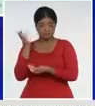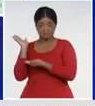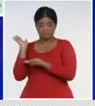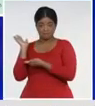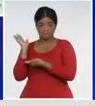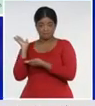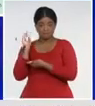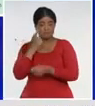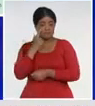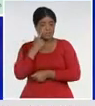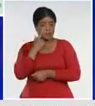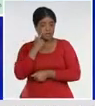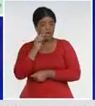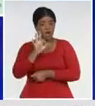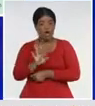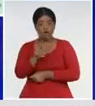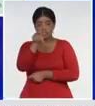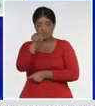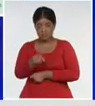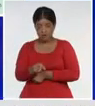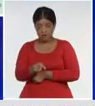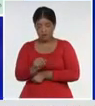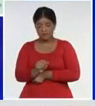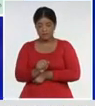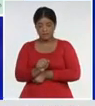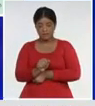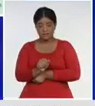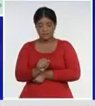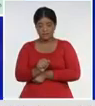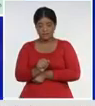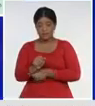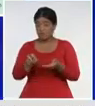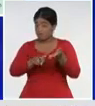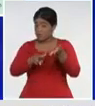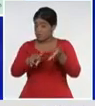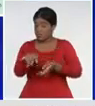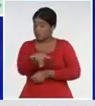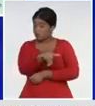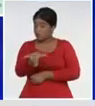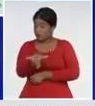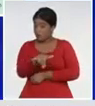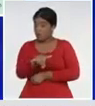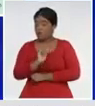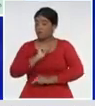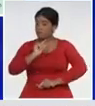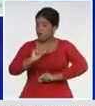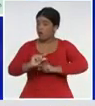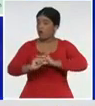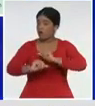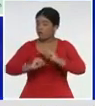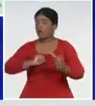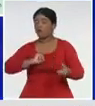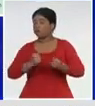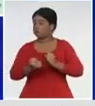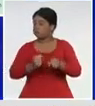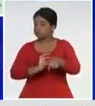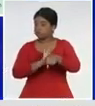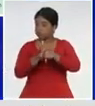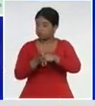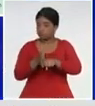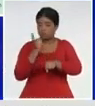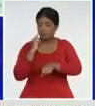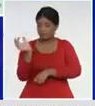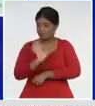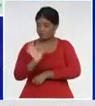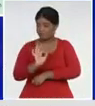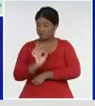una cifra, de ocho casos, autóctonos, territorio, que también, ha venido, controlando, pandemia, todavía, con mucho riego,